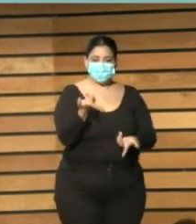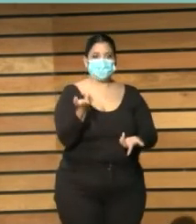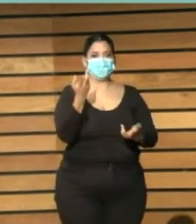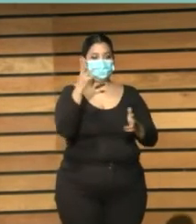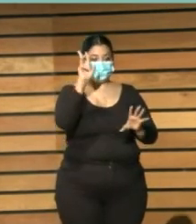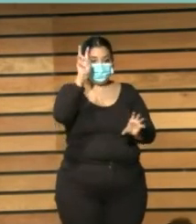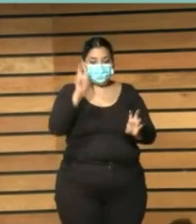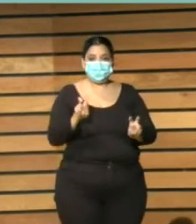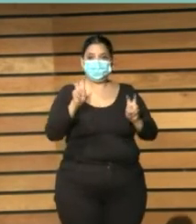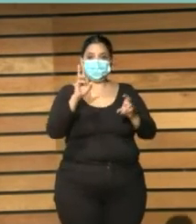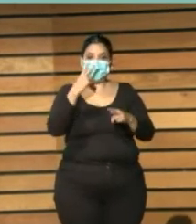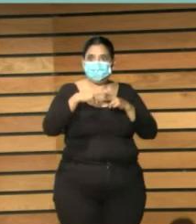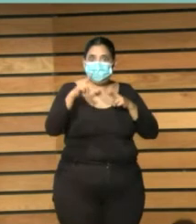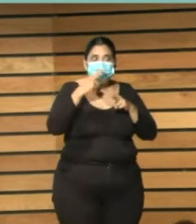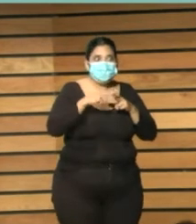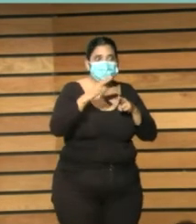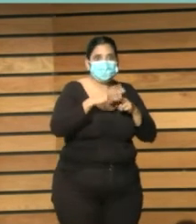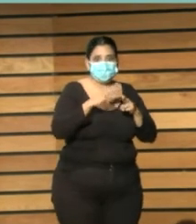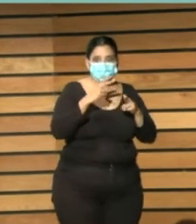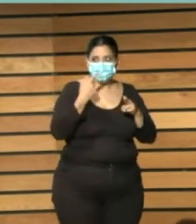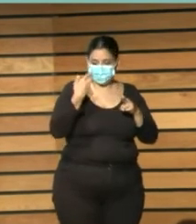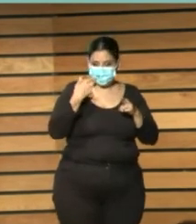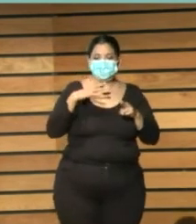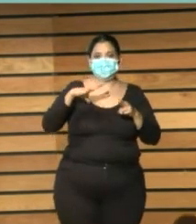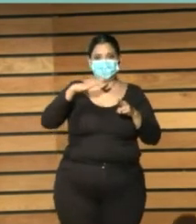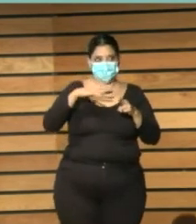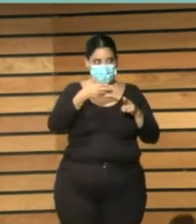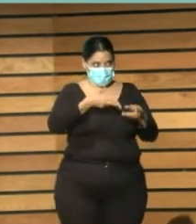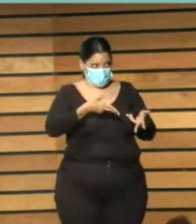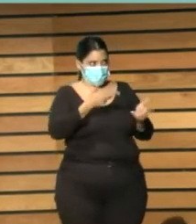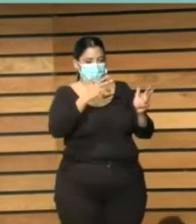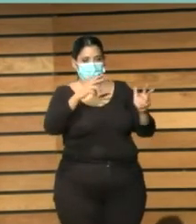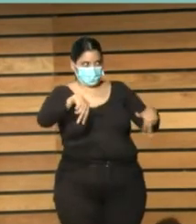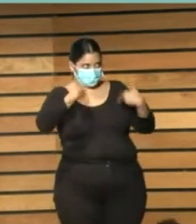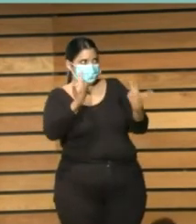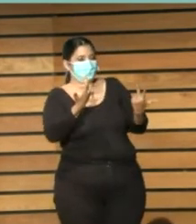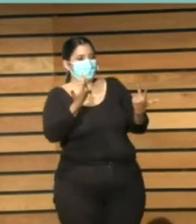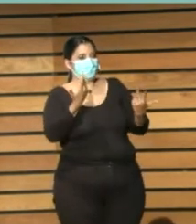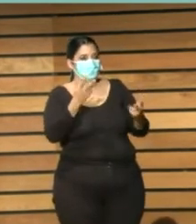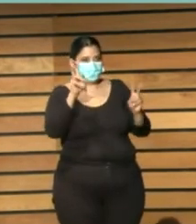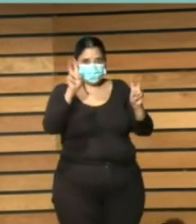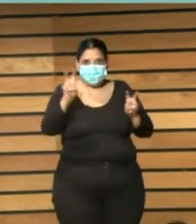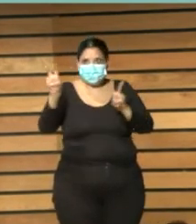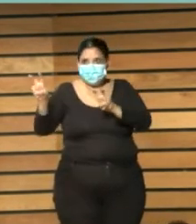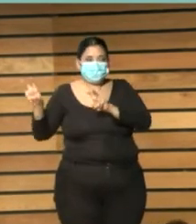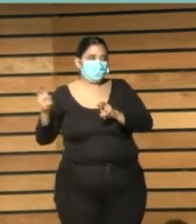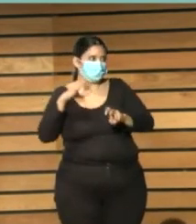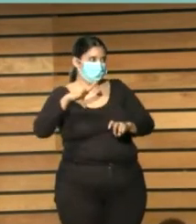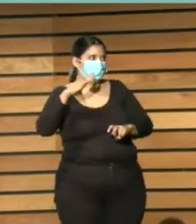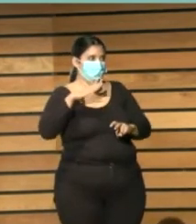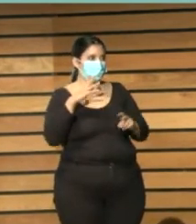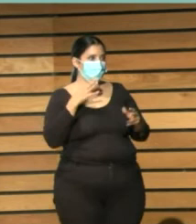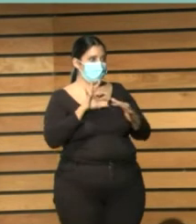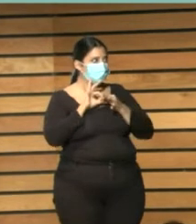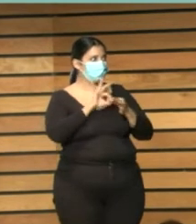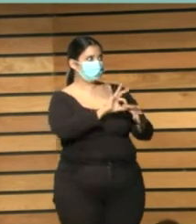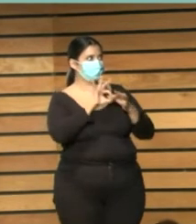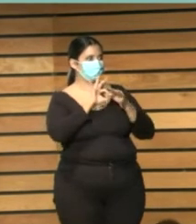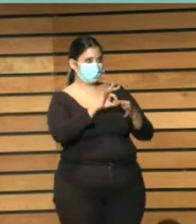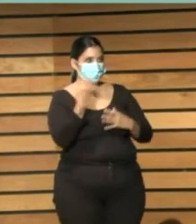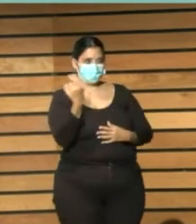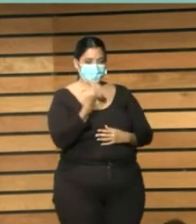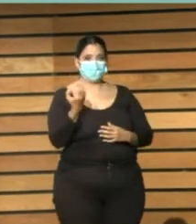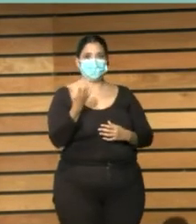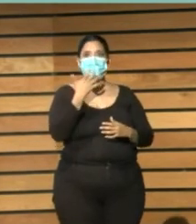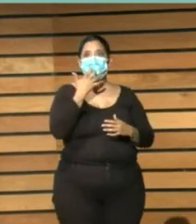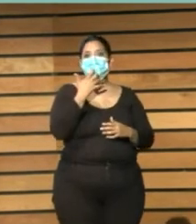con la biblioteca ¿no? que quizás sea de momento la conclusión es más mayúscula de lo que llevamos ¿no? aparte del tema de edad